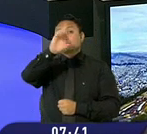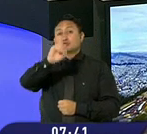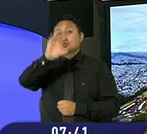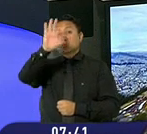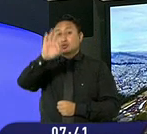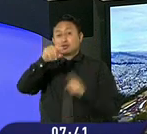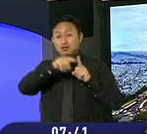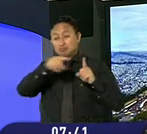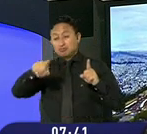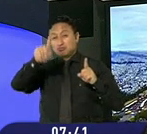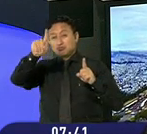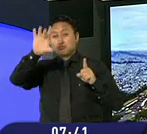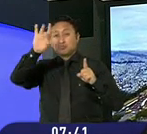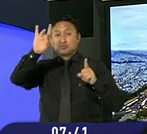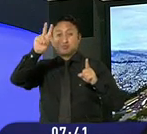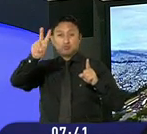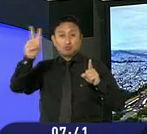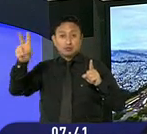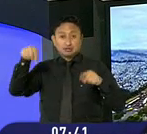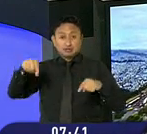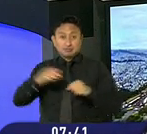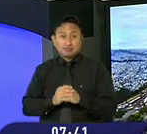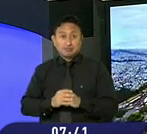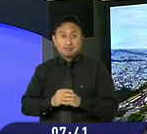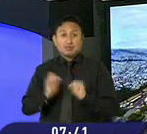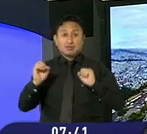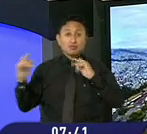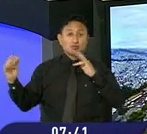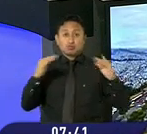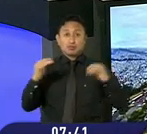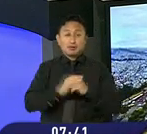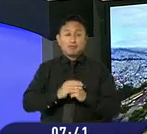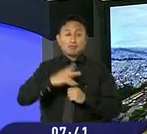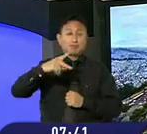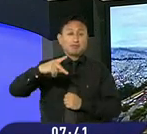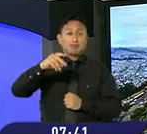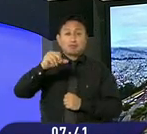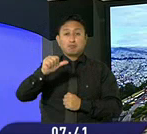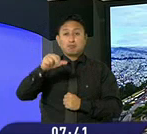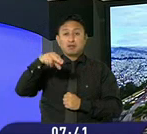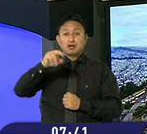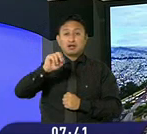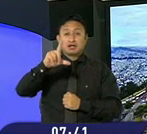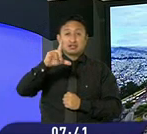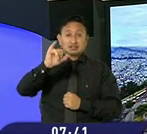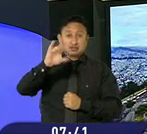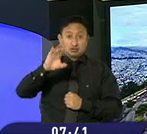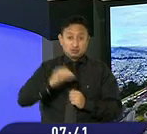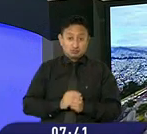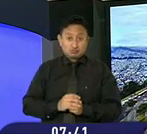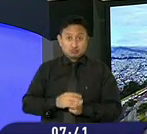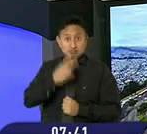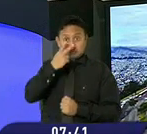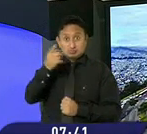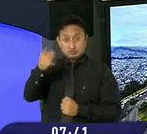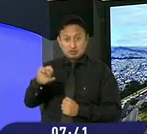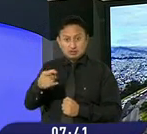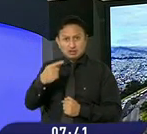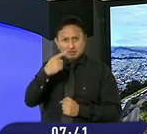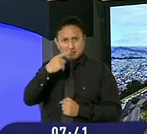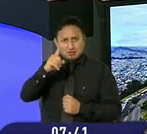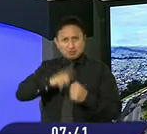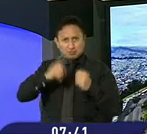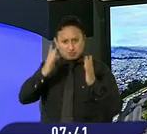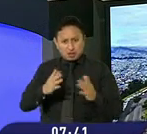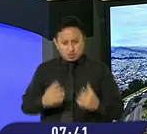ochocientos veintidós, se denomina la batalla del panecillo. Ahí, ahí miren ustedes, se evidencia la bragura y la